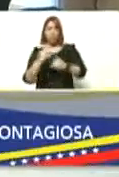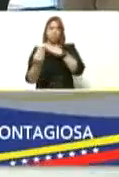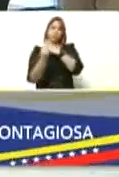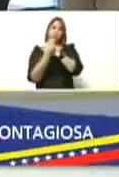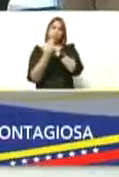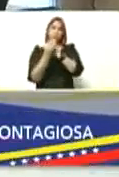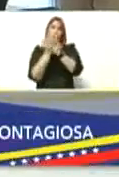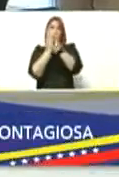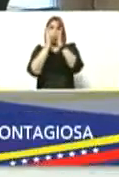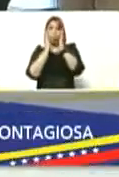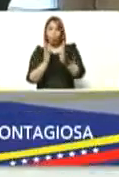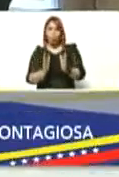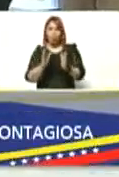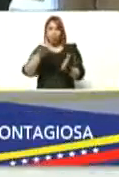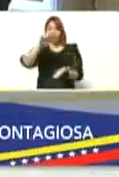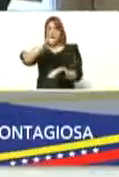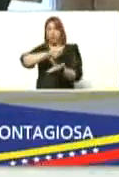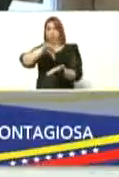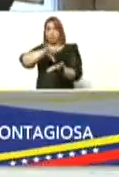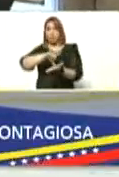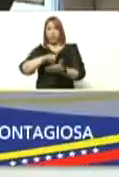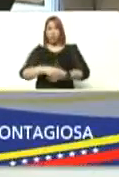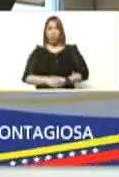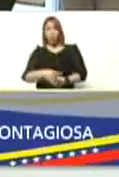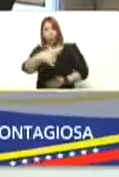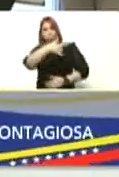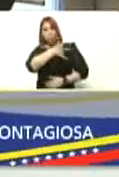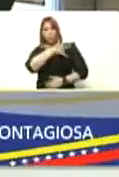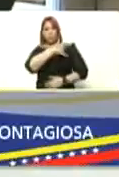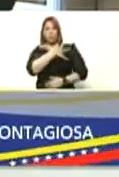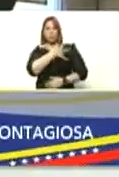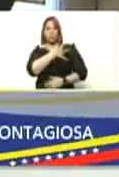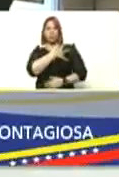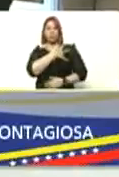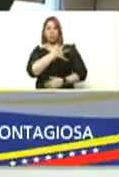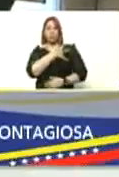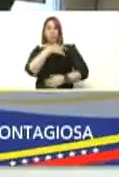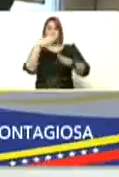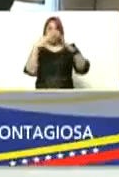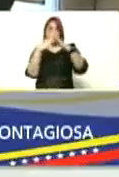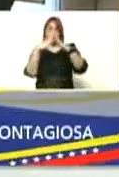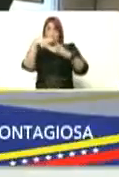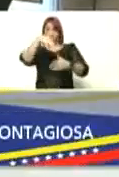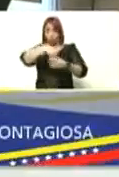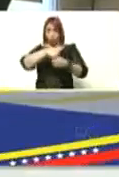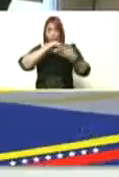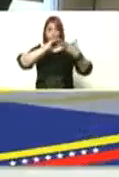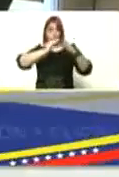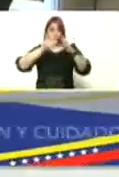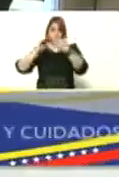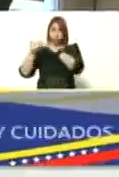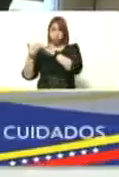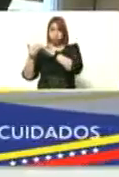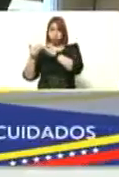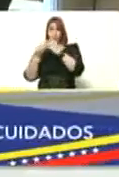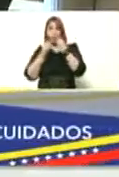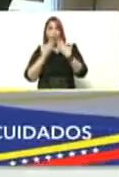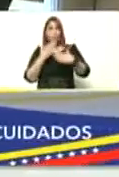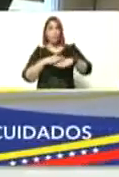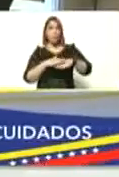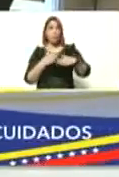escuela en el liceo en la universidad en la casa en la comunidad bueno porque